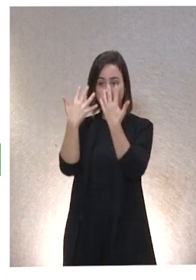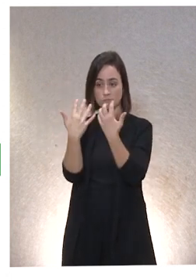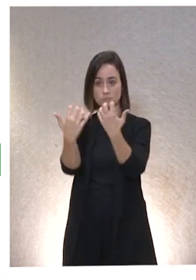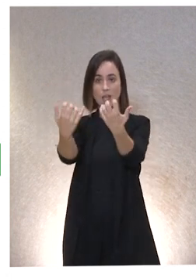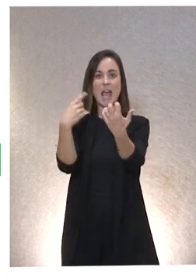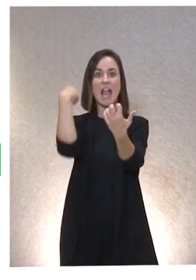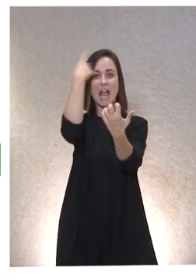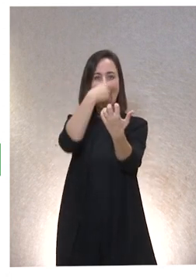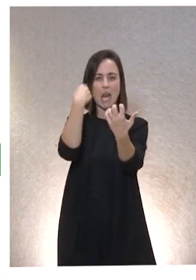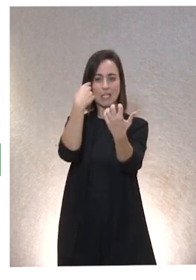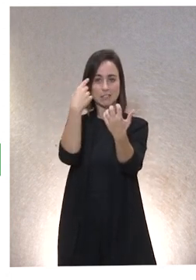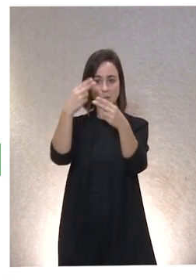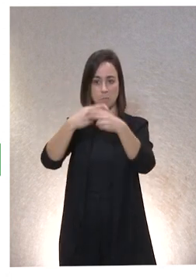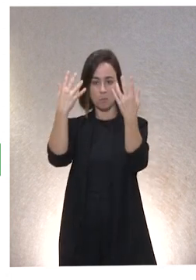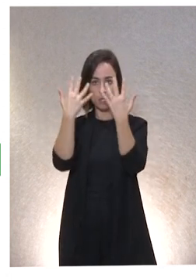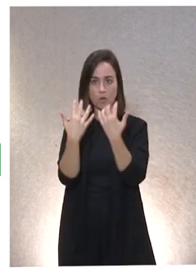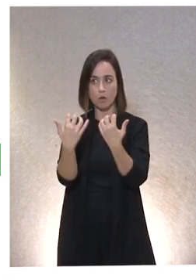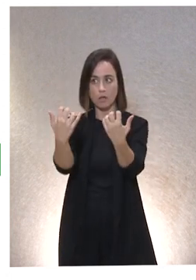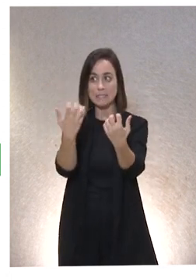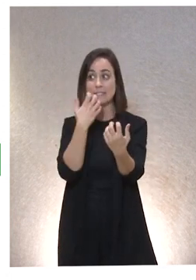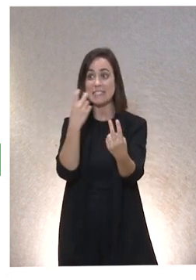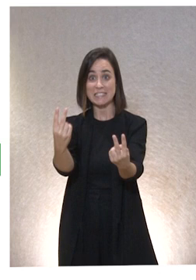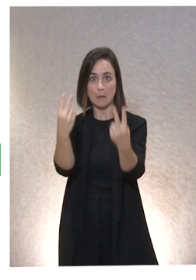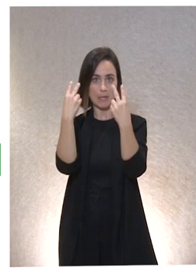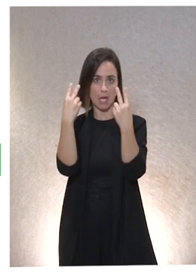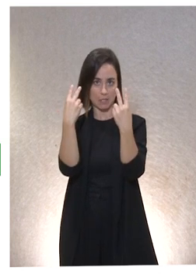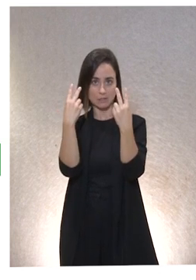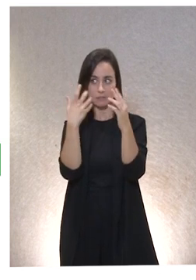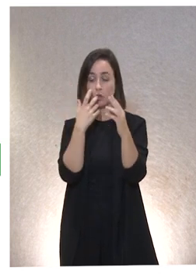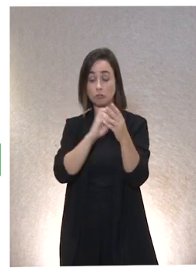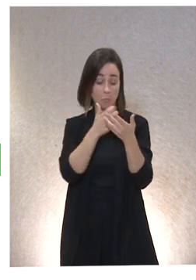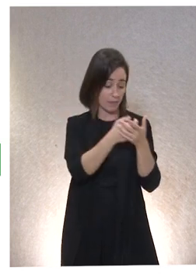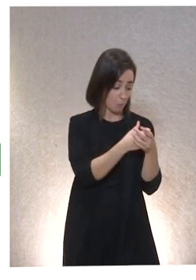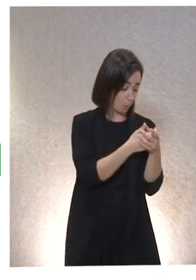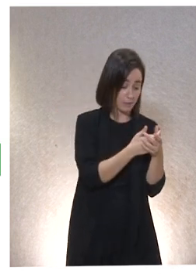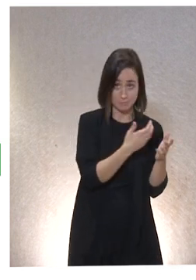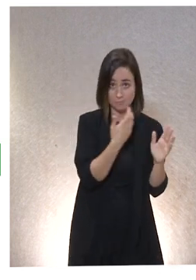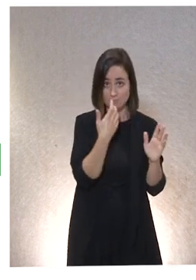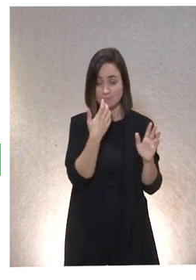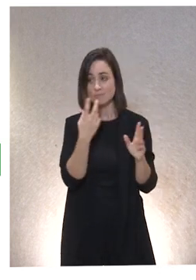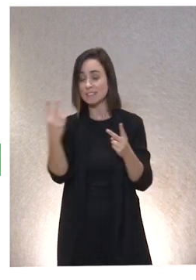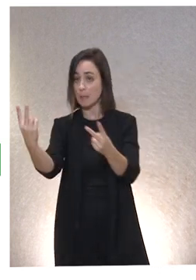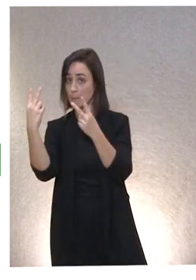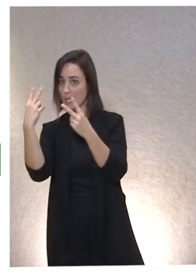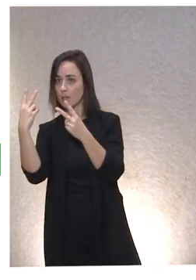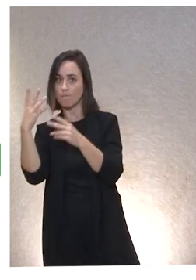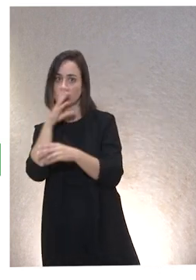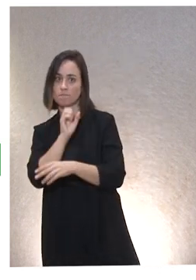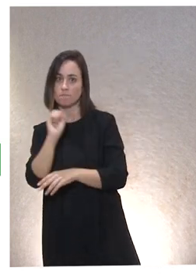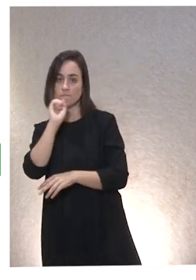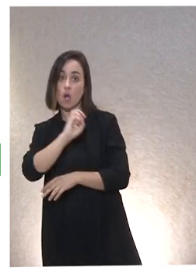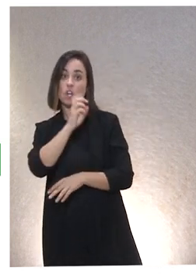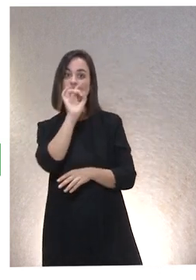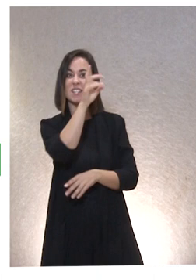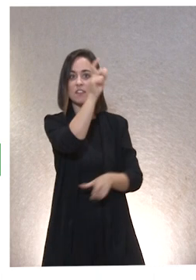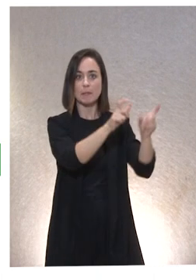espectacular si te miran. Es horrible si ves a 15 con el